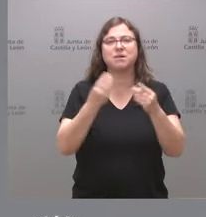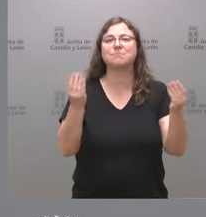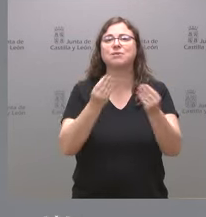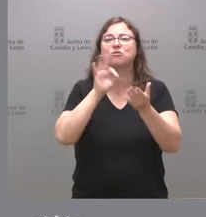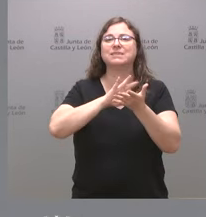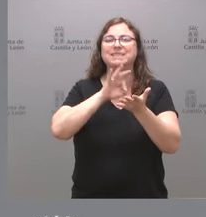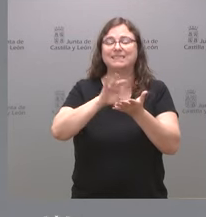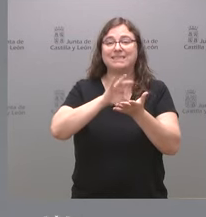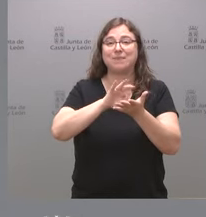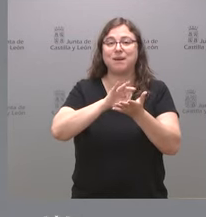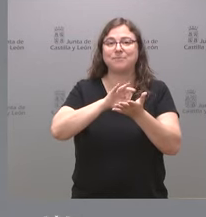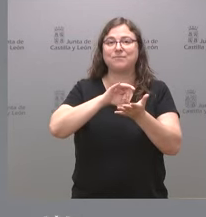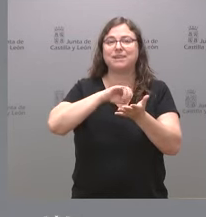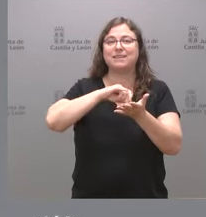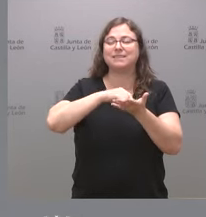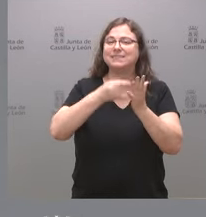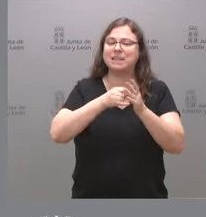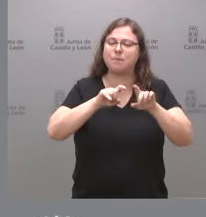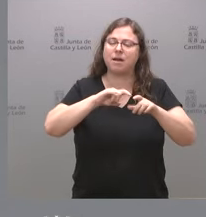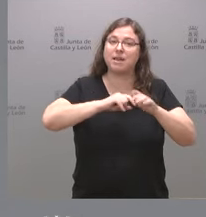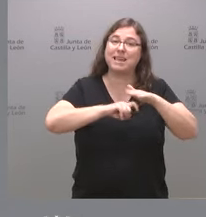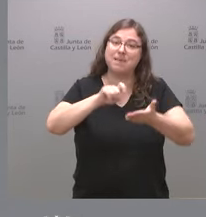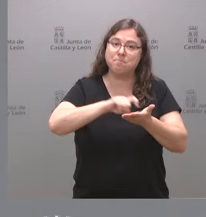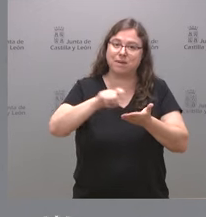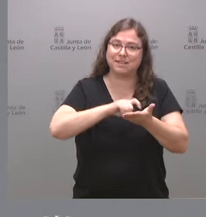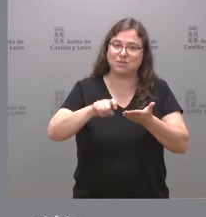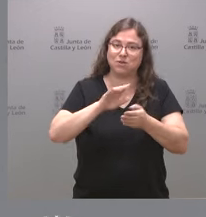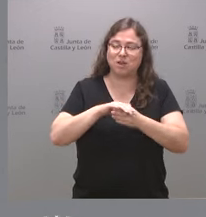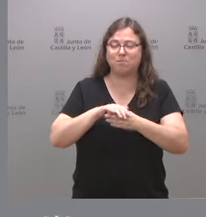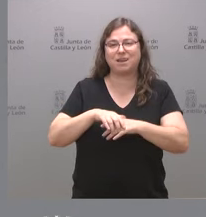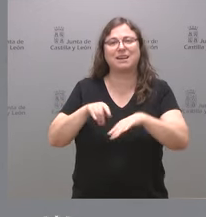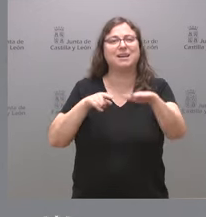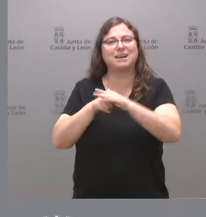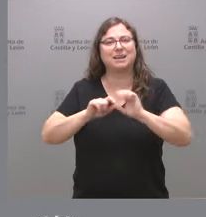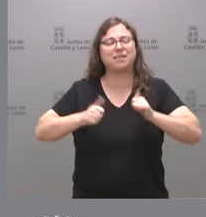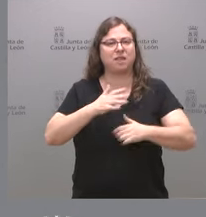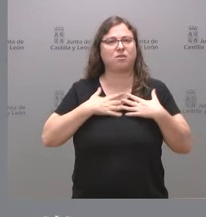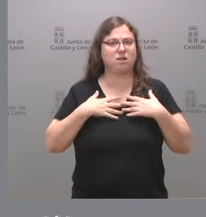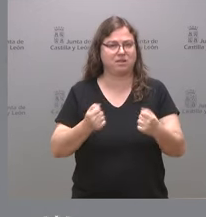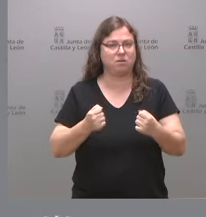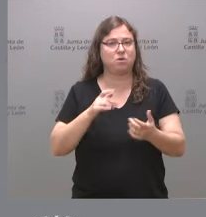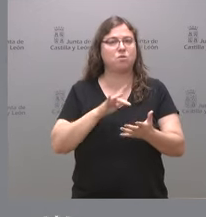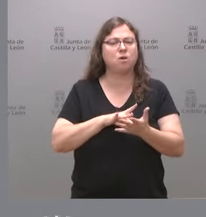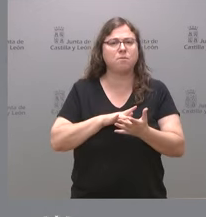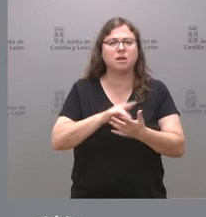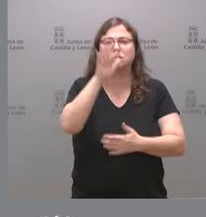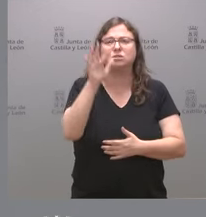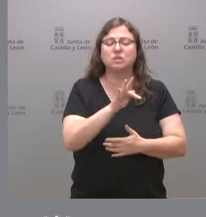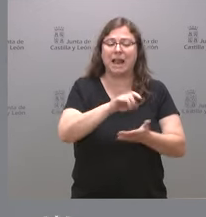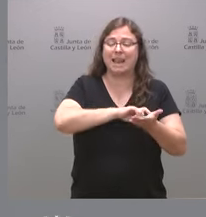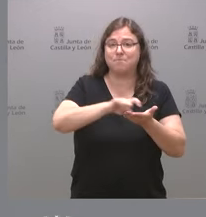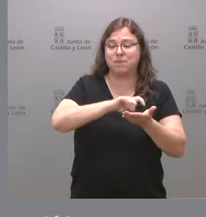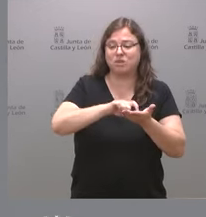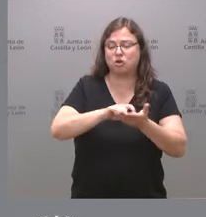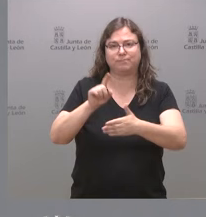sistema de impresoras de la Gerencia Regional de Salud. Se arrienda en conjunto de impresoras